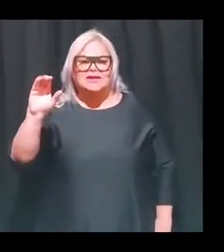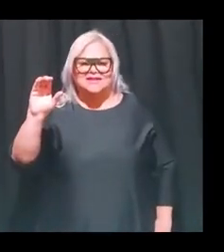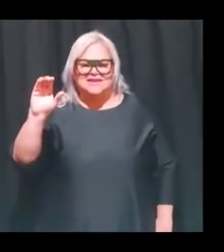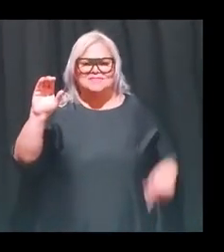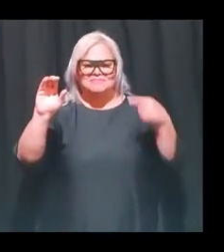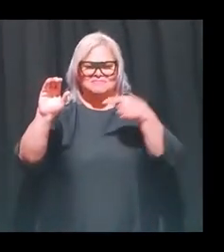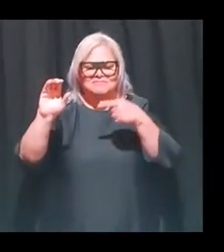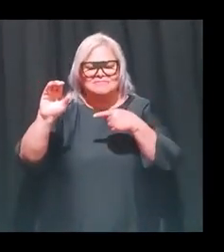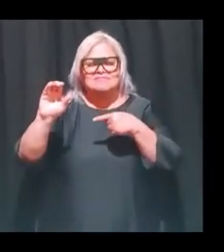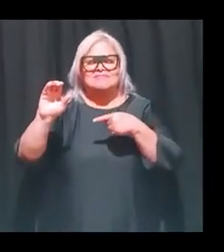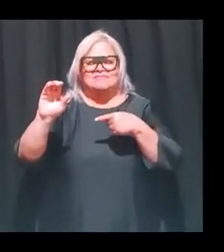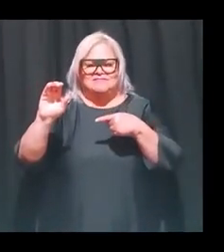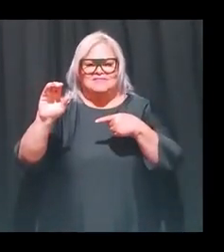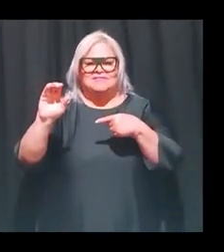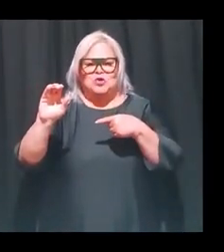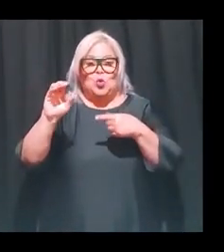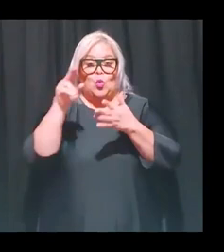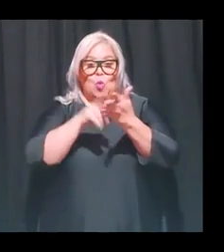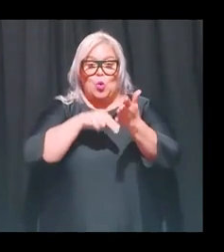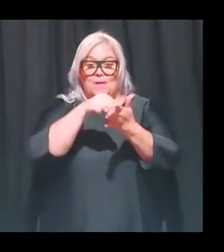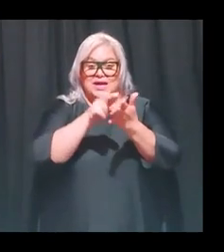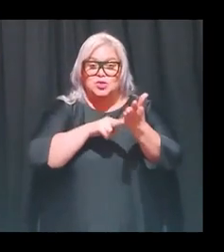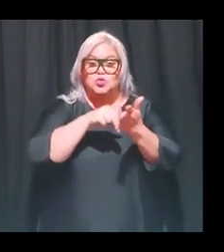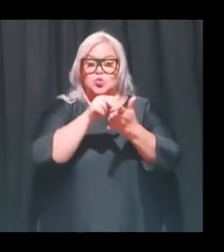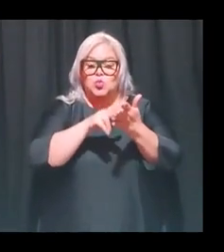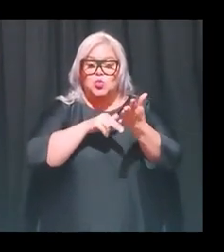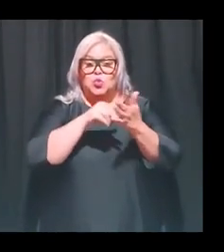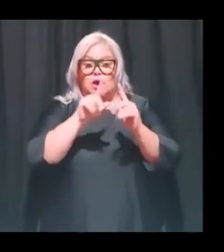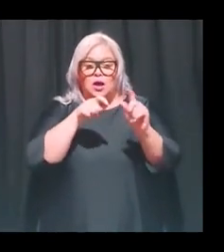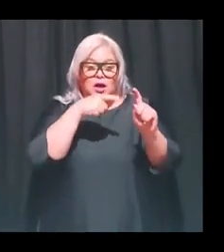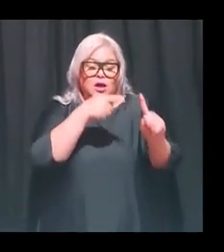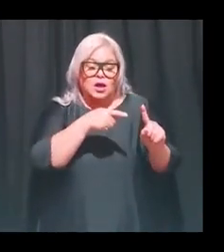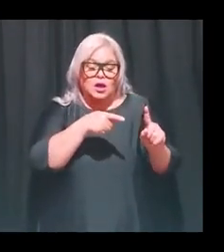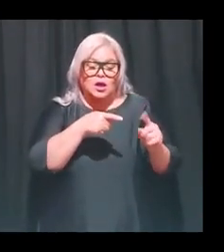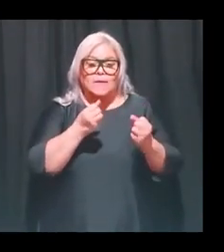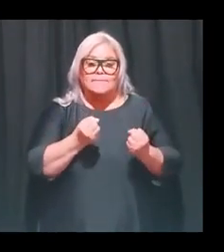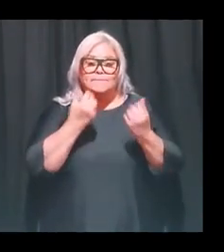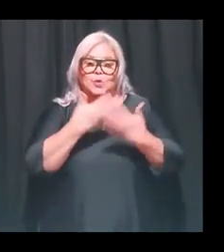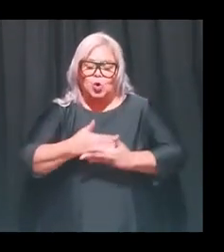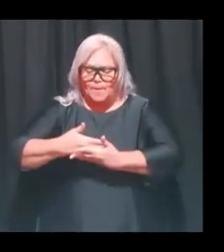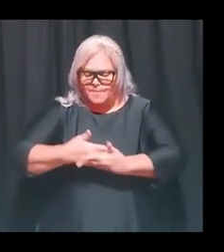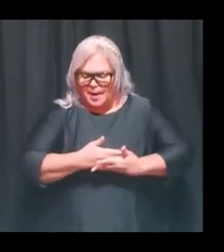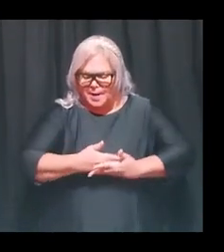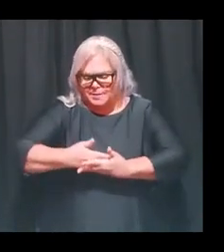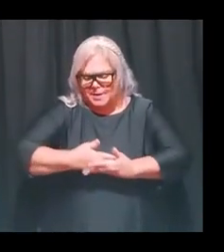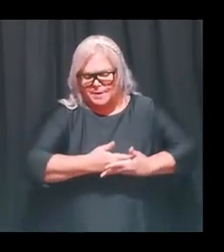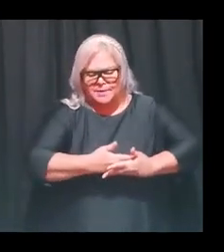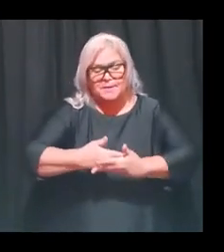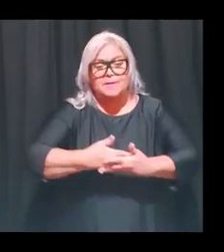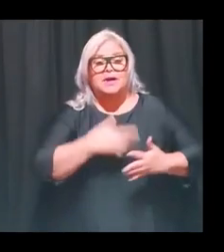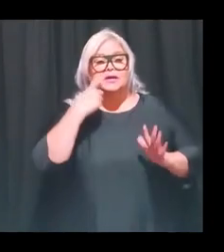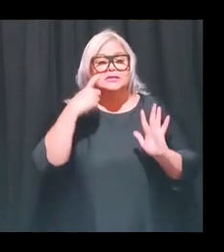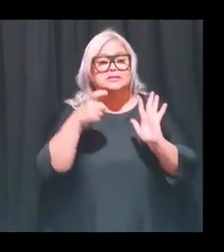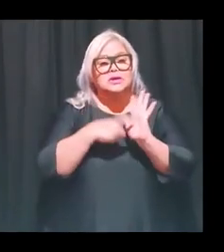Y es una pintura o un dibujo de un montón de bebés. Y si se fijan, las figuras